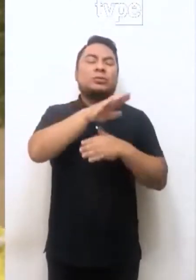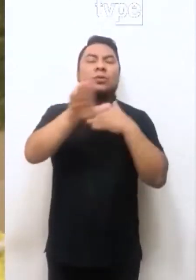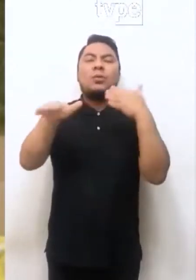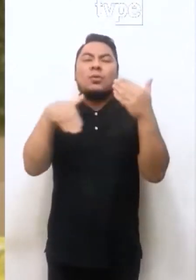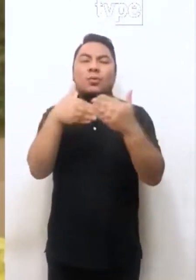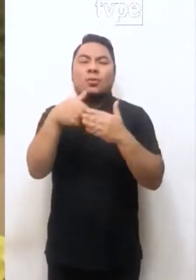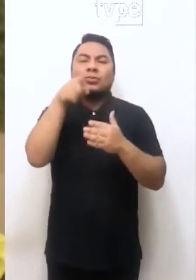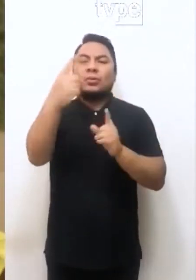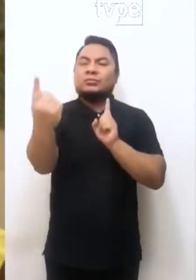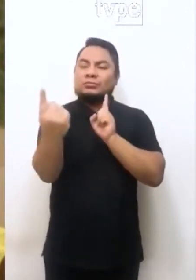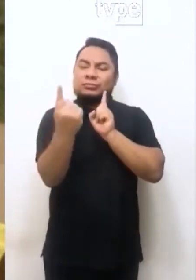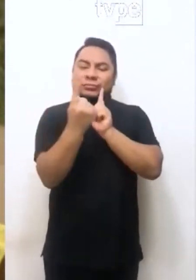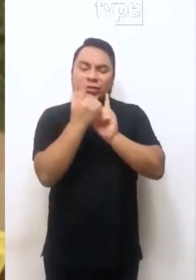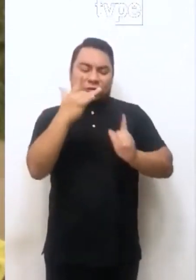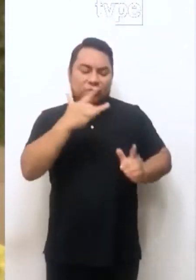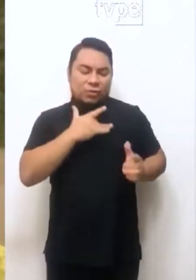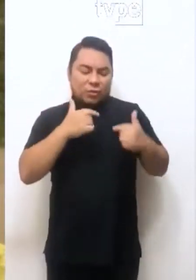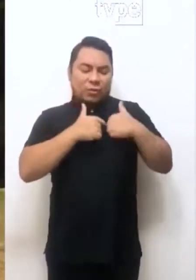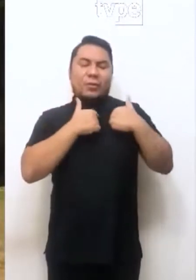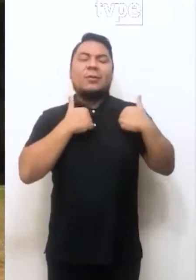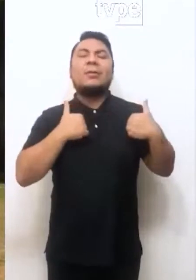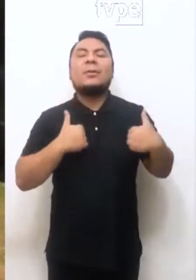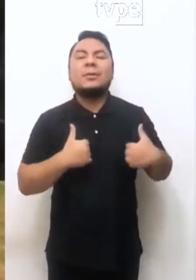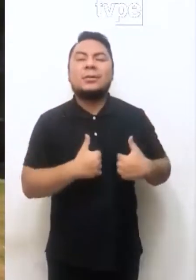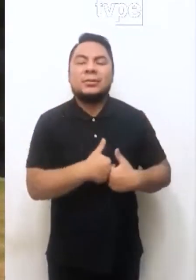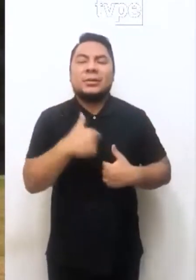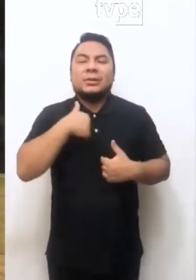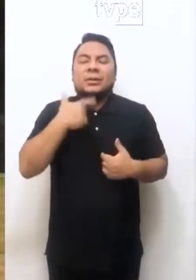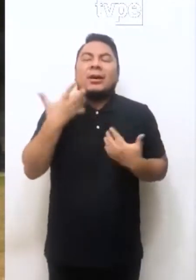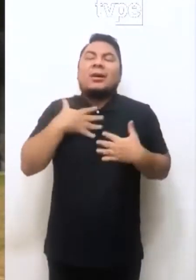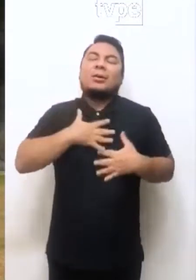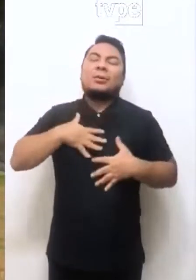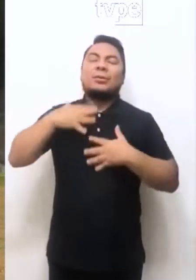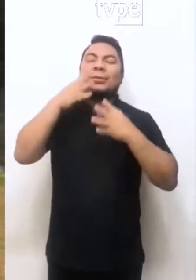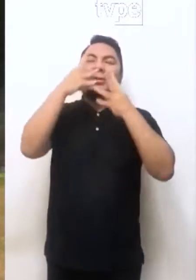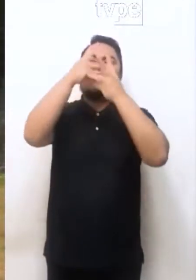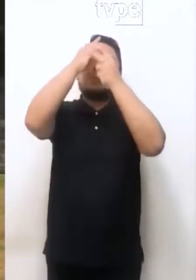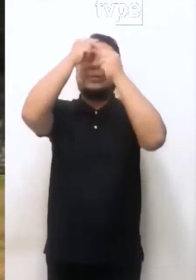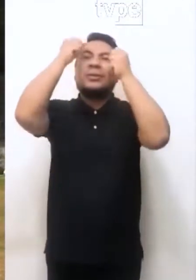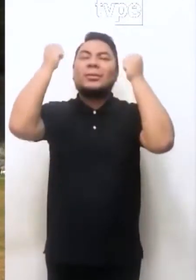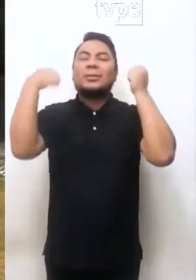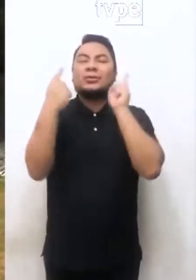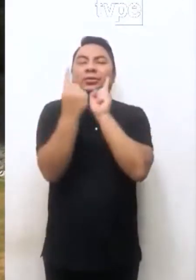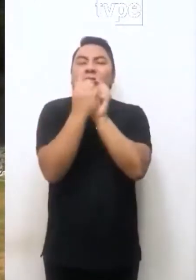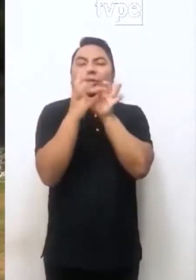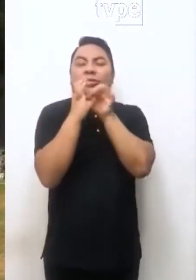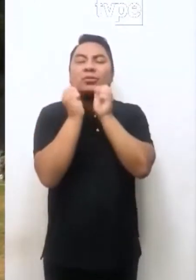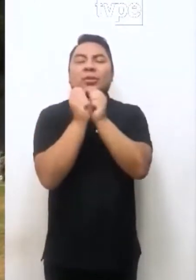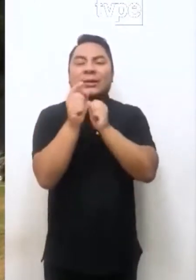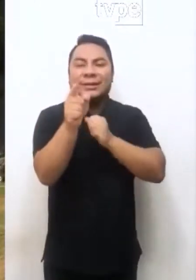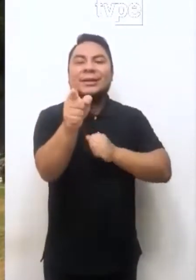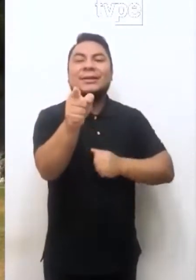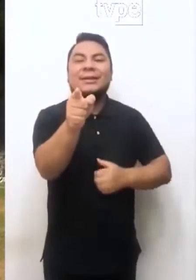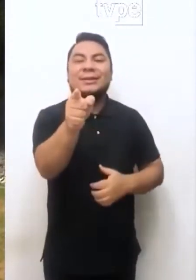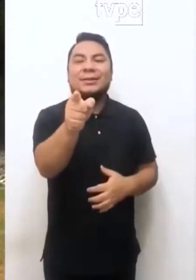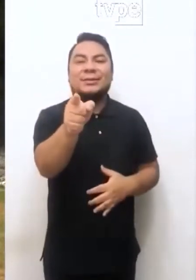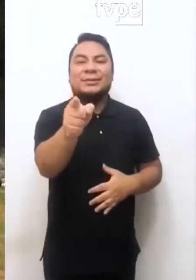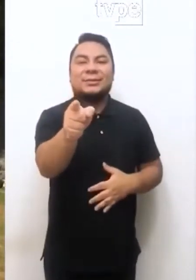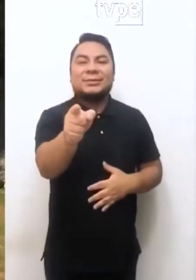tocó este corazón y que entre el cielo y tú y yo me quedo con ti.